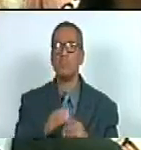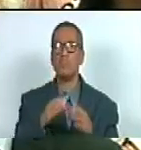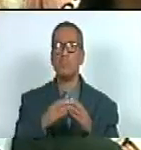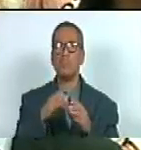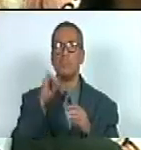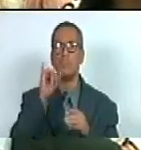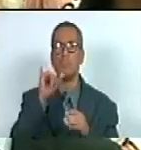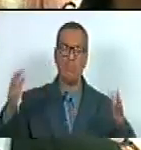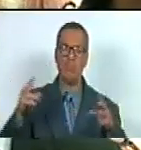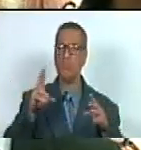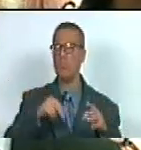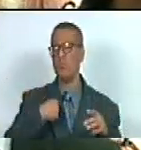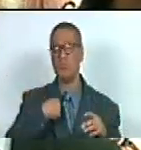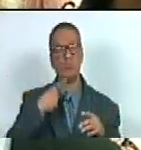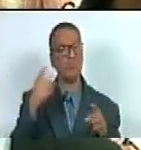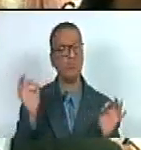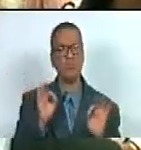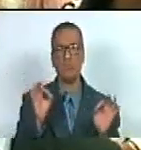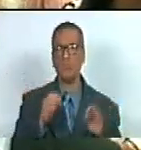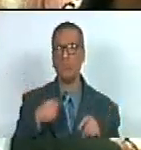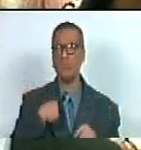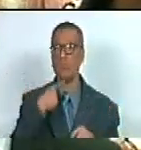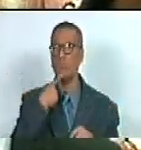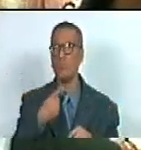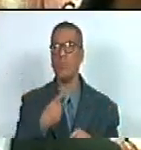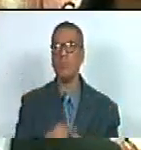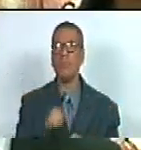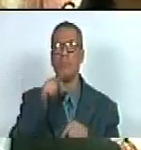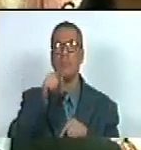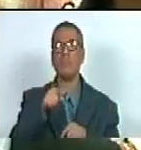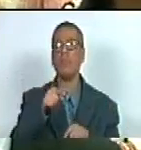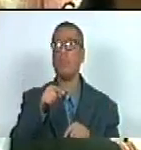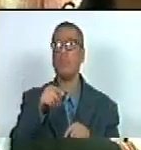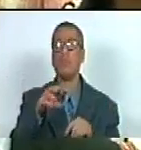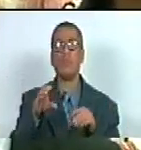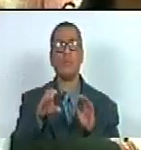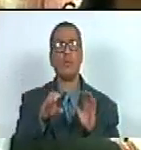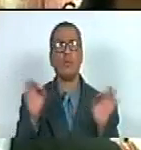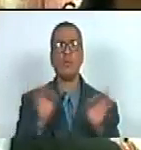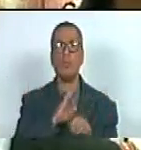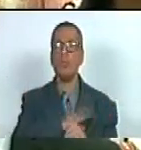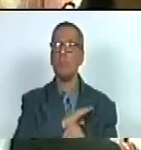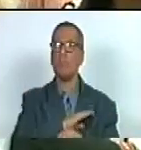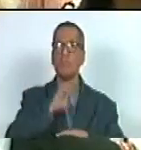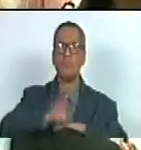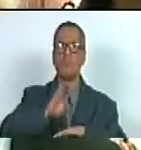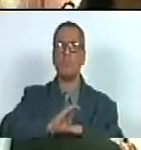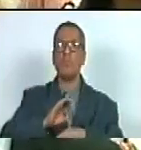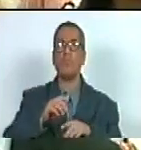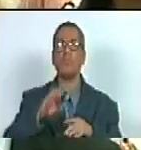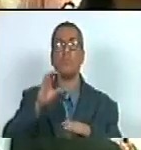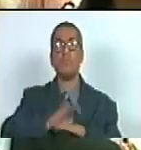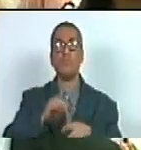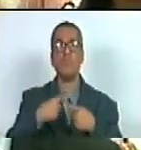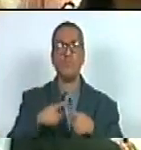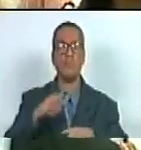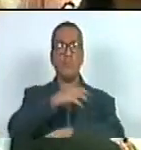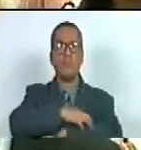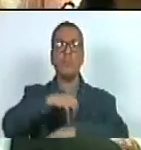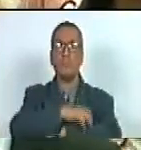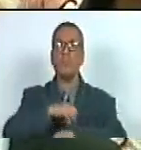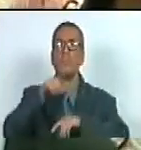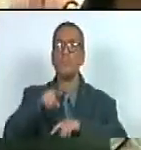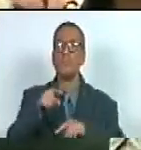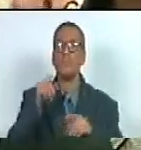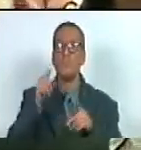déjeme decirle a ese ciudadano presidente que esa no es su ciudad esta es la ciudad de los tigrenses y las